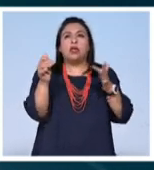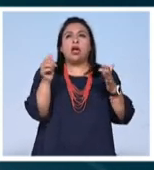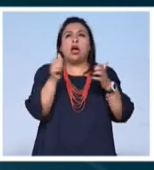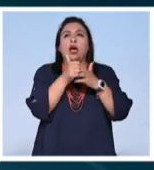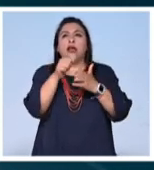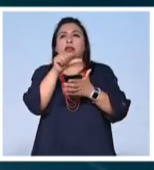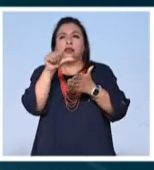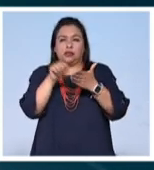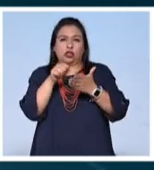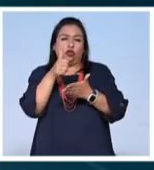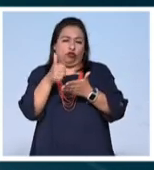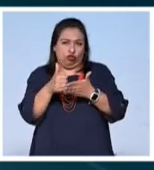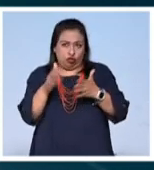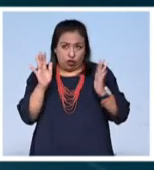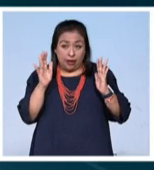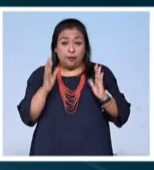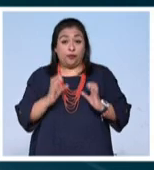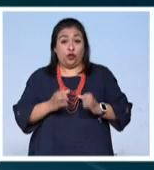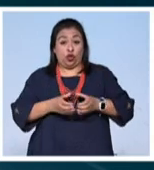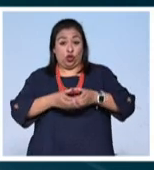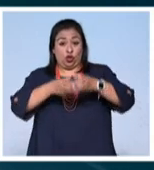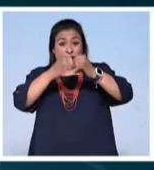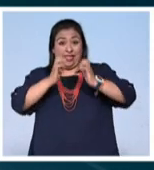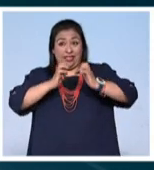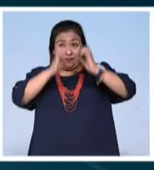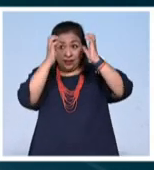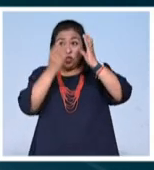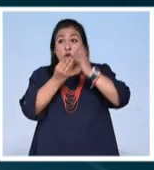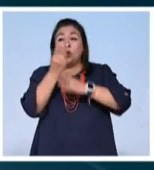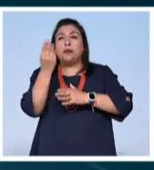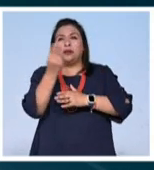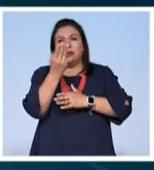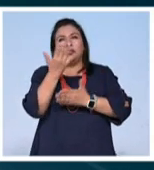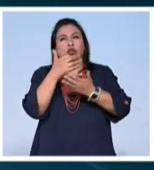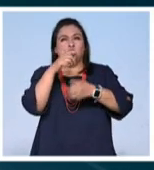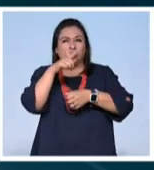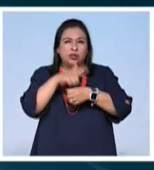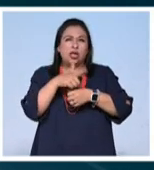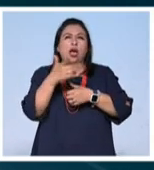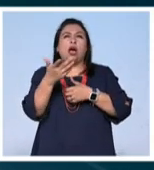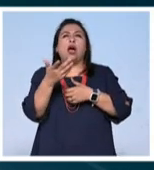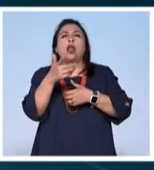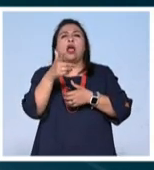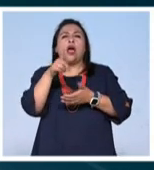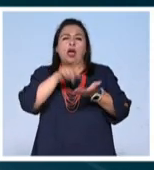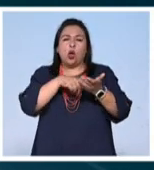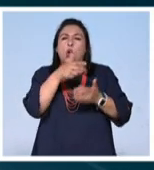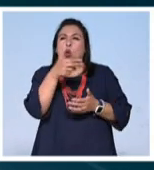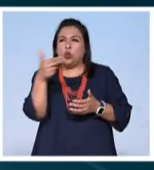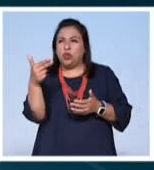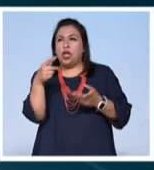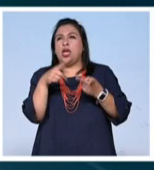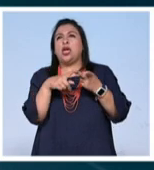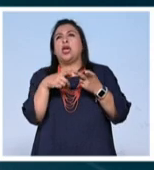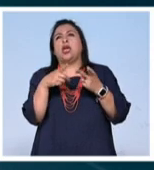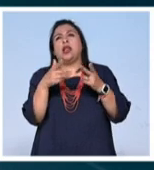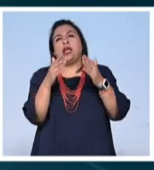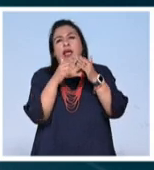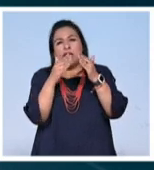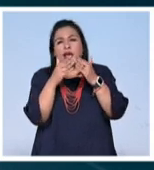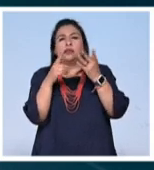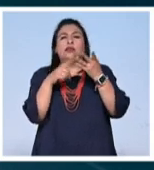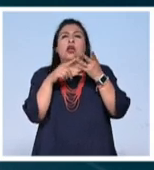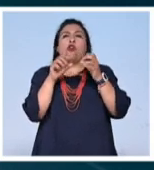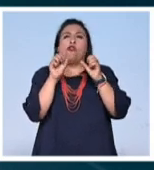del centro de la ciudad. La torre satisfacerá nuevas necesidades sociales sirviendo como hotel unidades residenciales